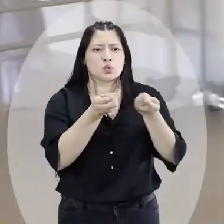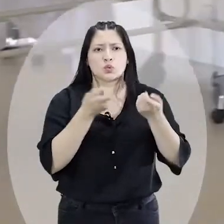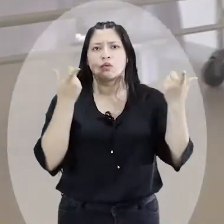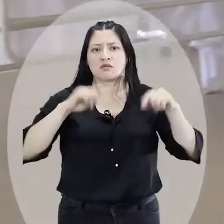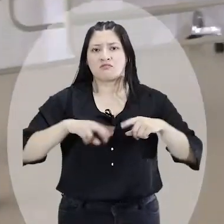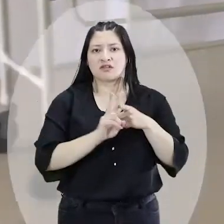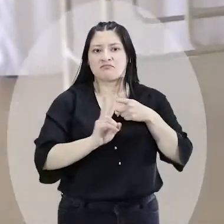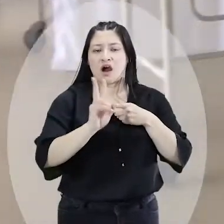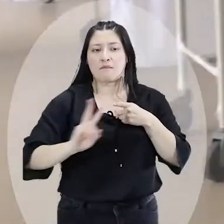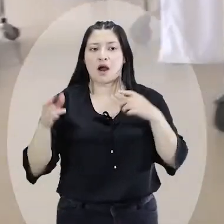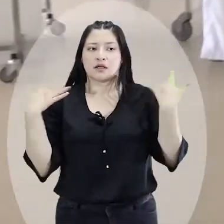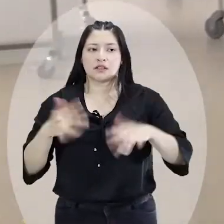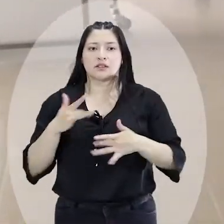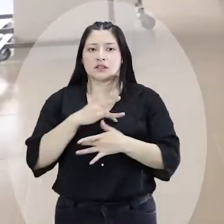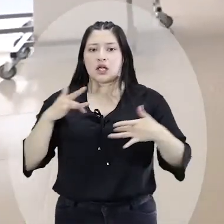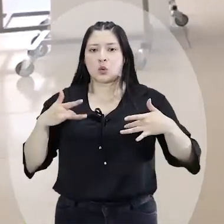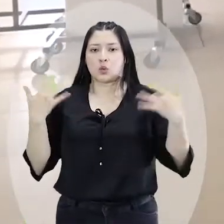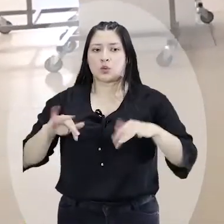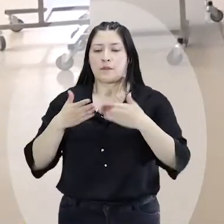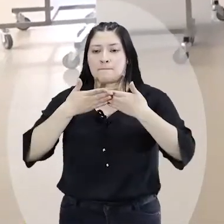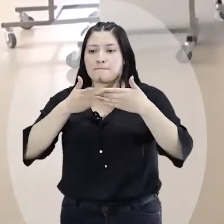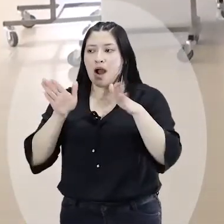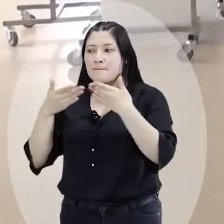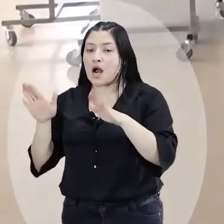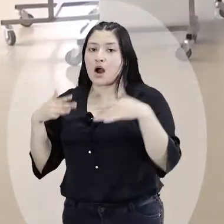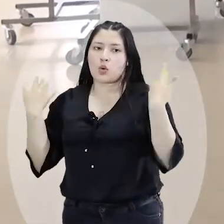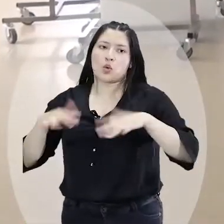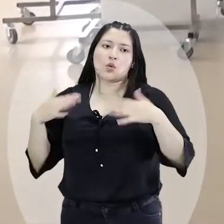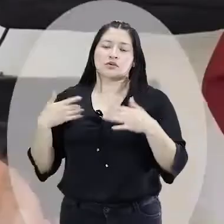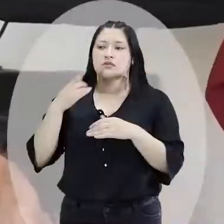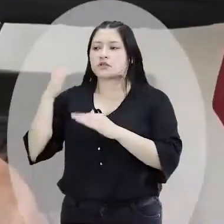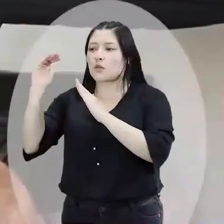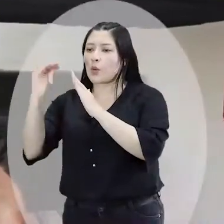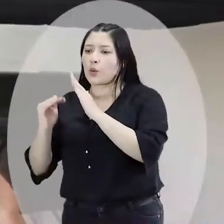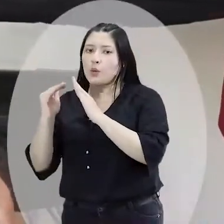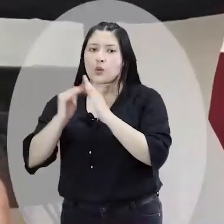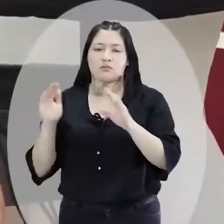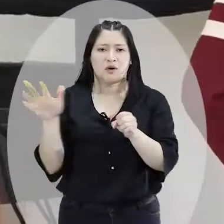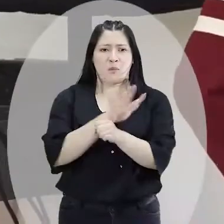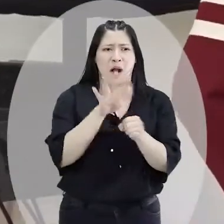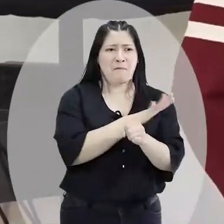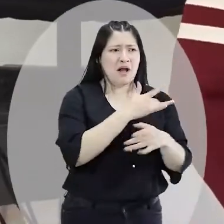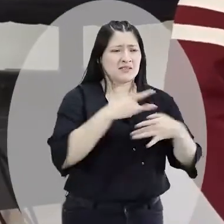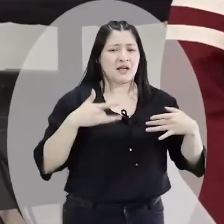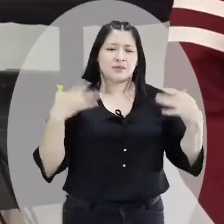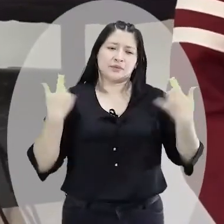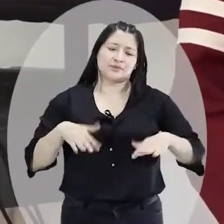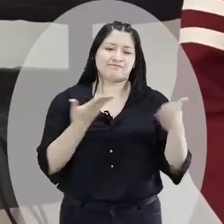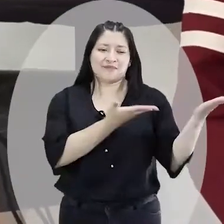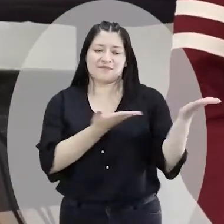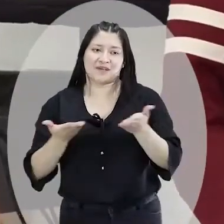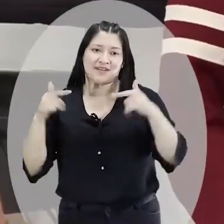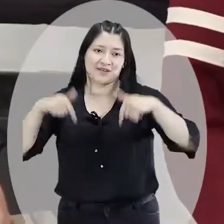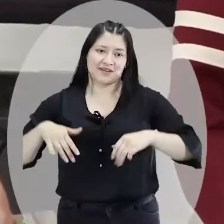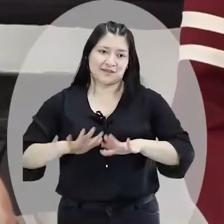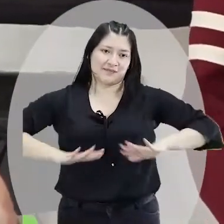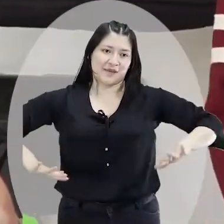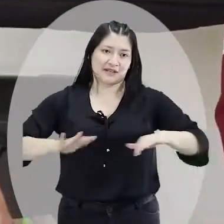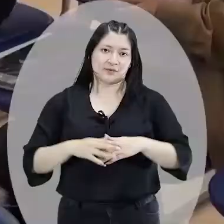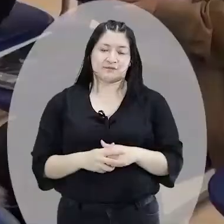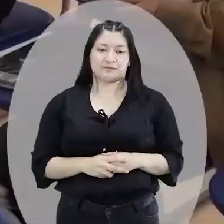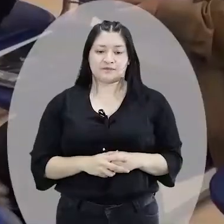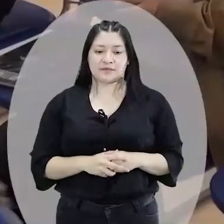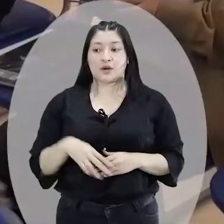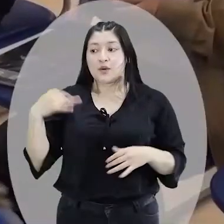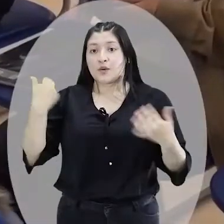Pasto y para los corregimientos en general y para toda la gente que lo vaya a necesitar, bienvenido